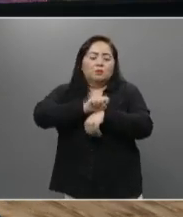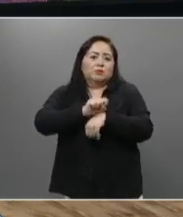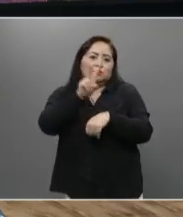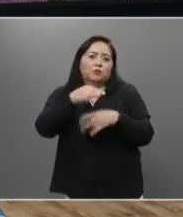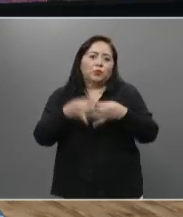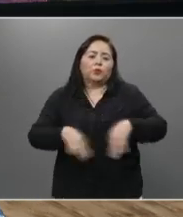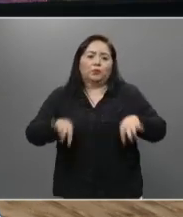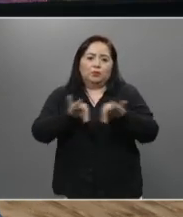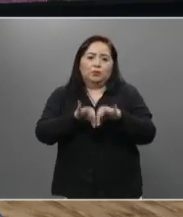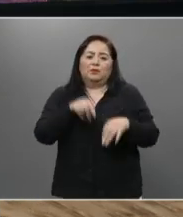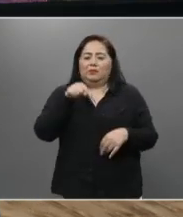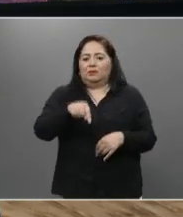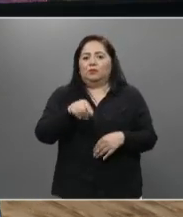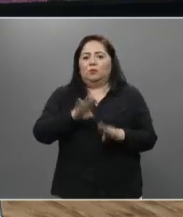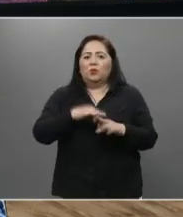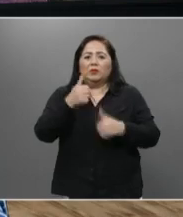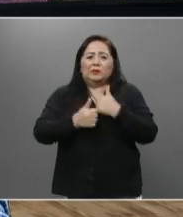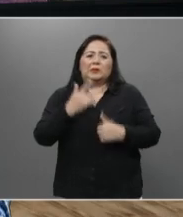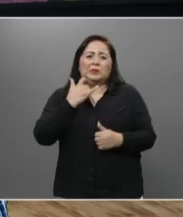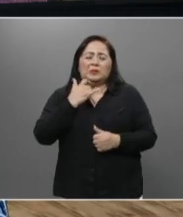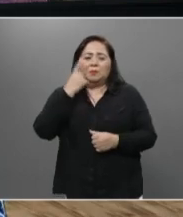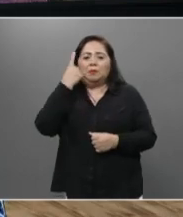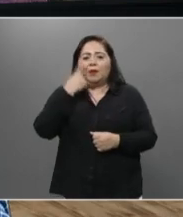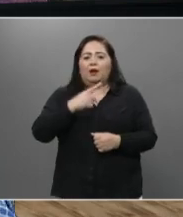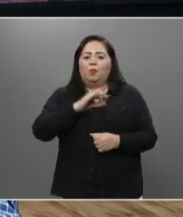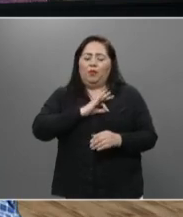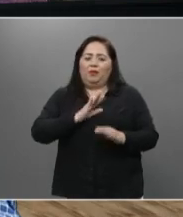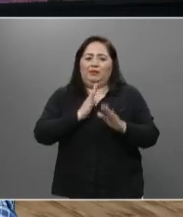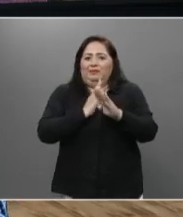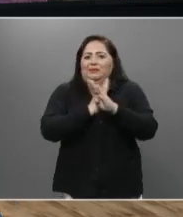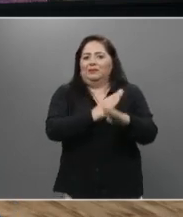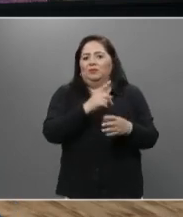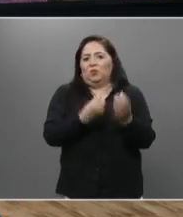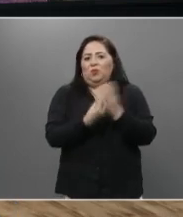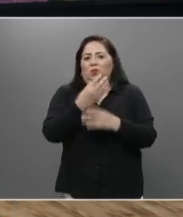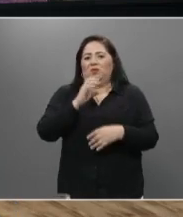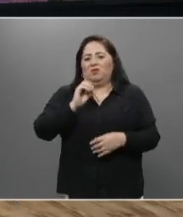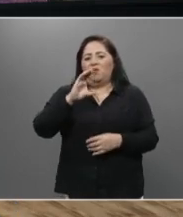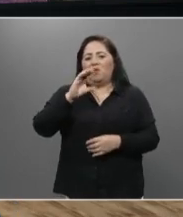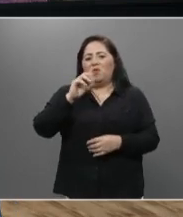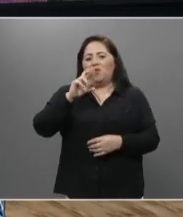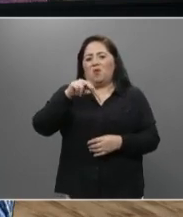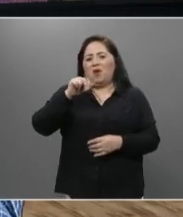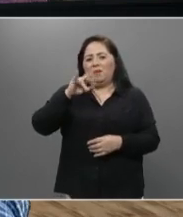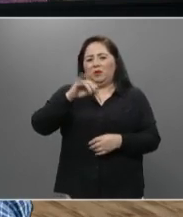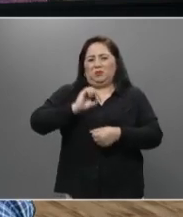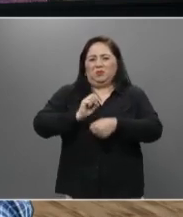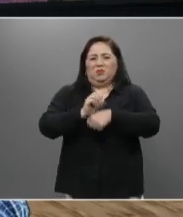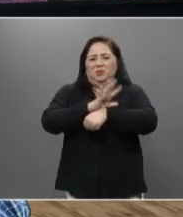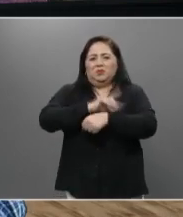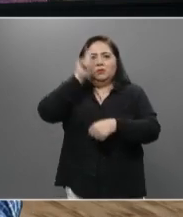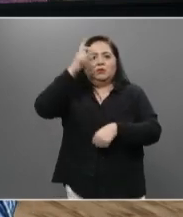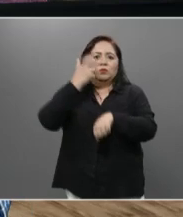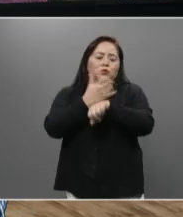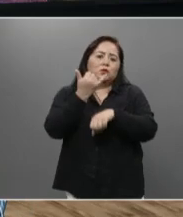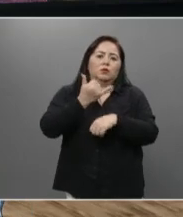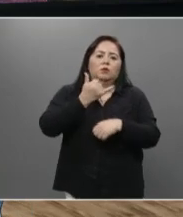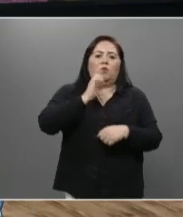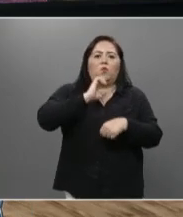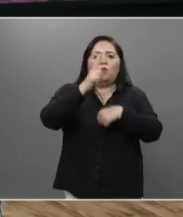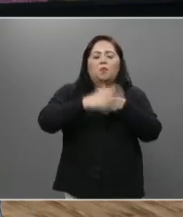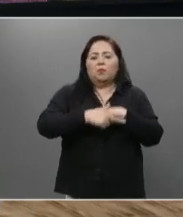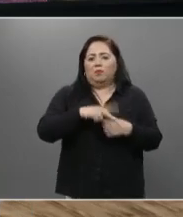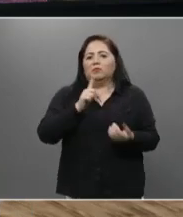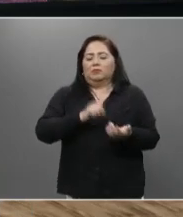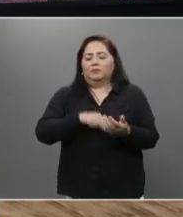fundamental en la lucha para contener el brote del nuevo coronavirus en Estados Unidos y en Europa. Las